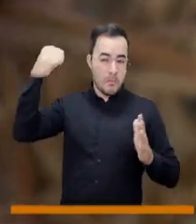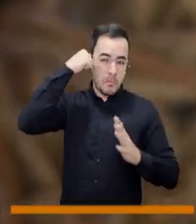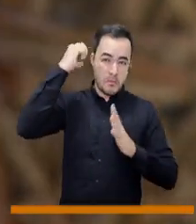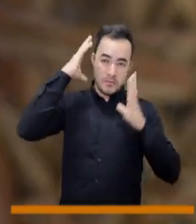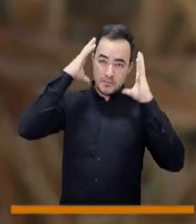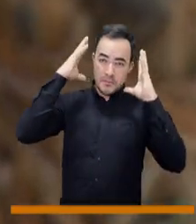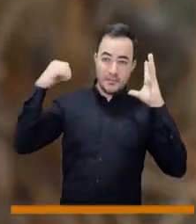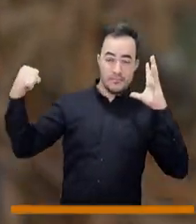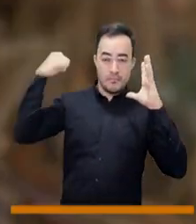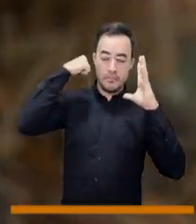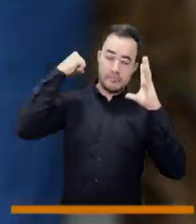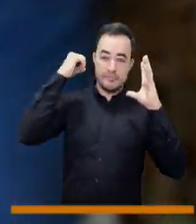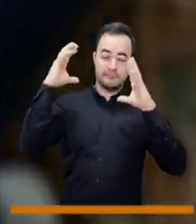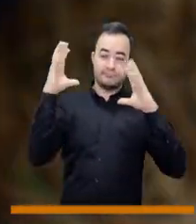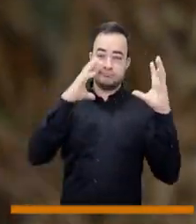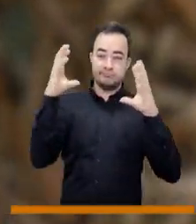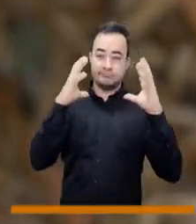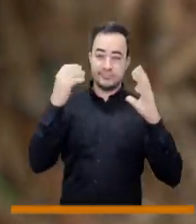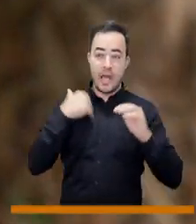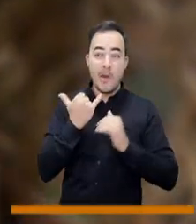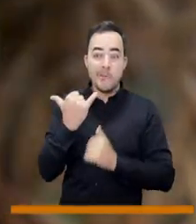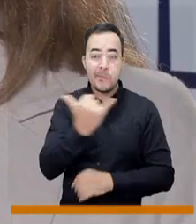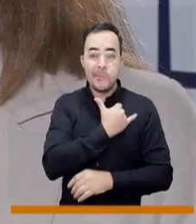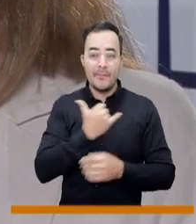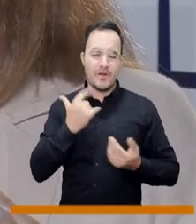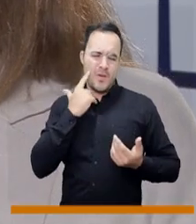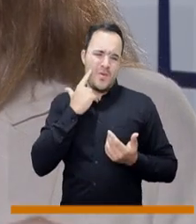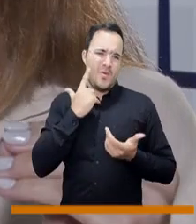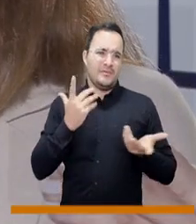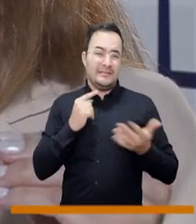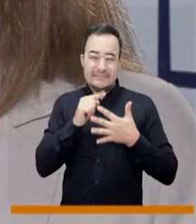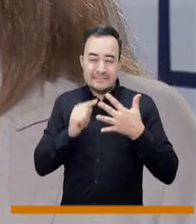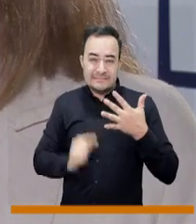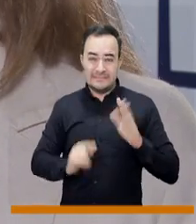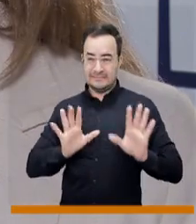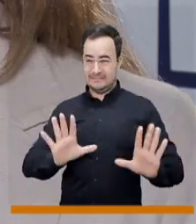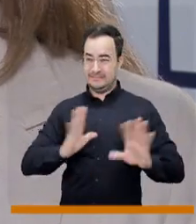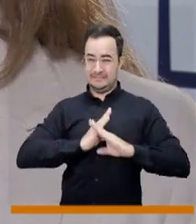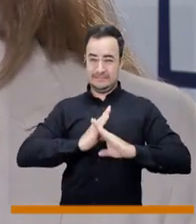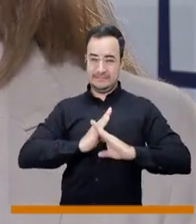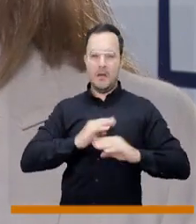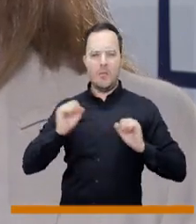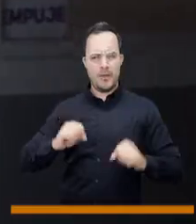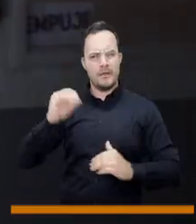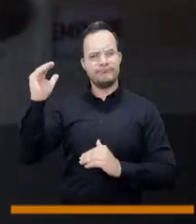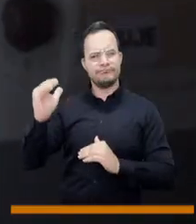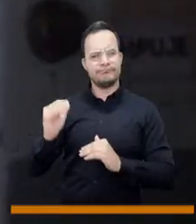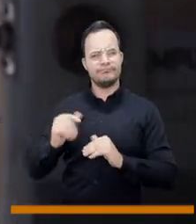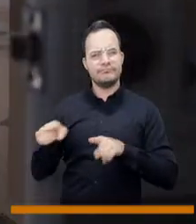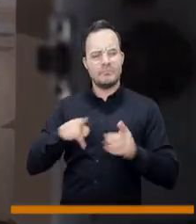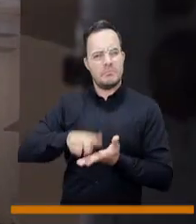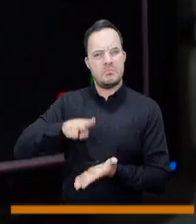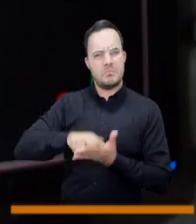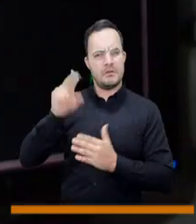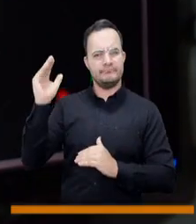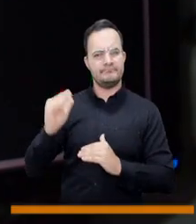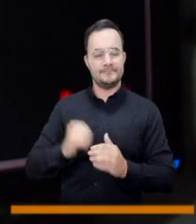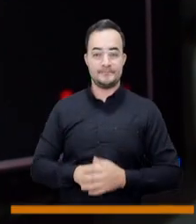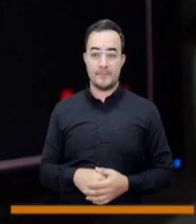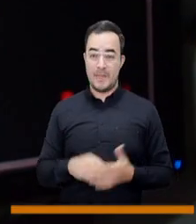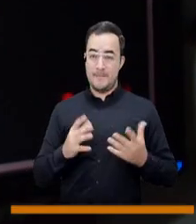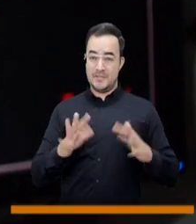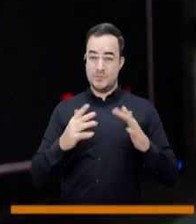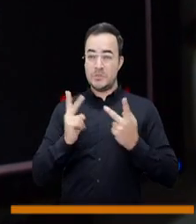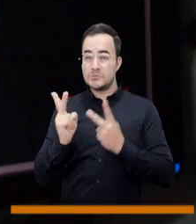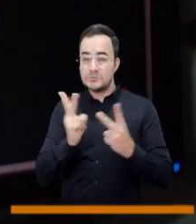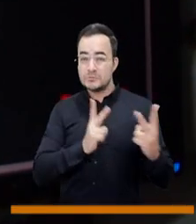golpes en la cabeza. Y esto en un porcentaje también, más o menos hasta el 5%, podemos prevenir epilepsia. Se estima que